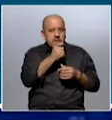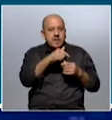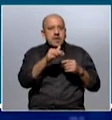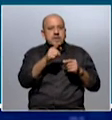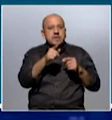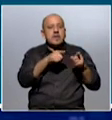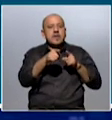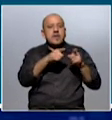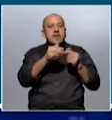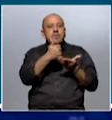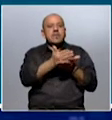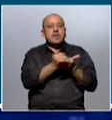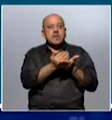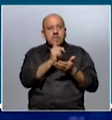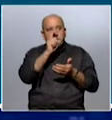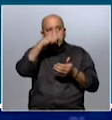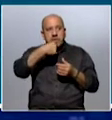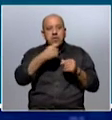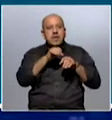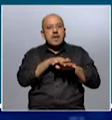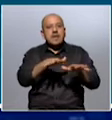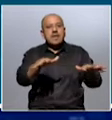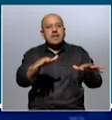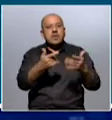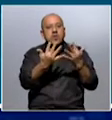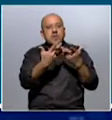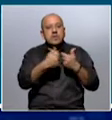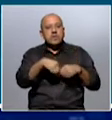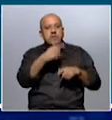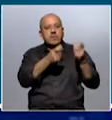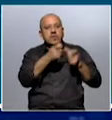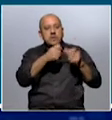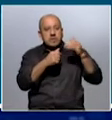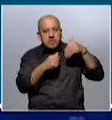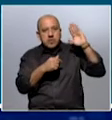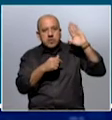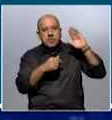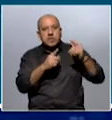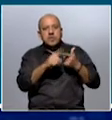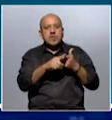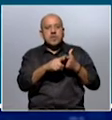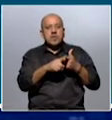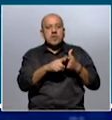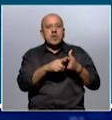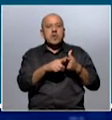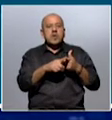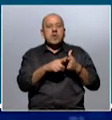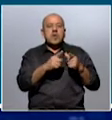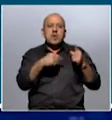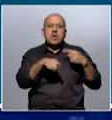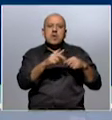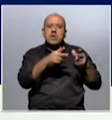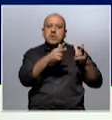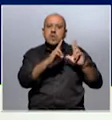delegada departamental de Montevideo, de la Red Nacional de Organizaciones de Personas Mayores, la Redan por sus siglas. Y